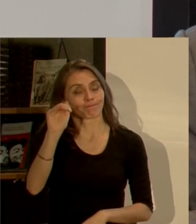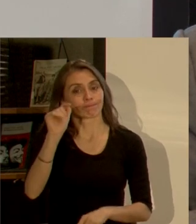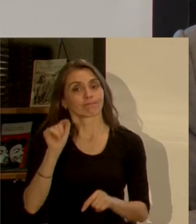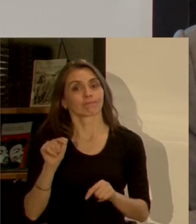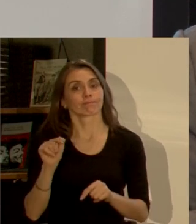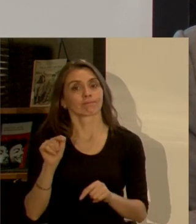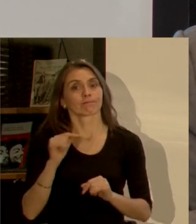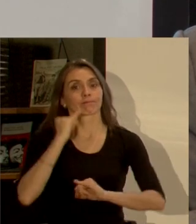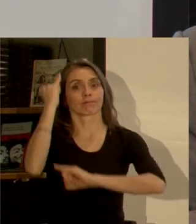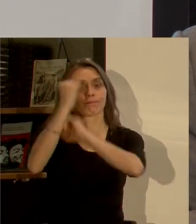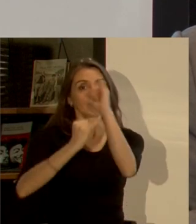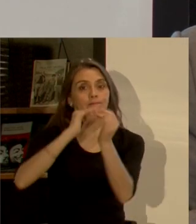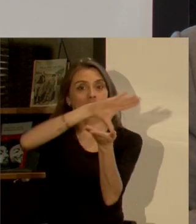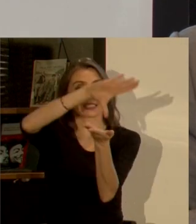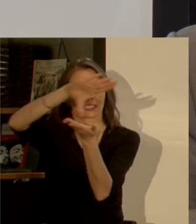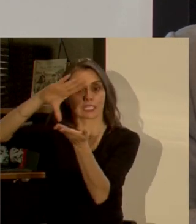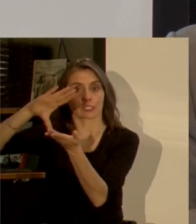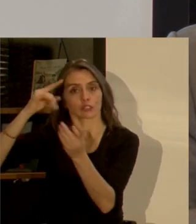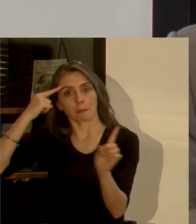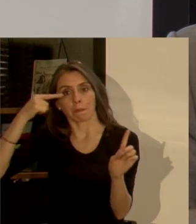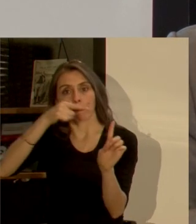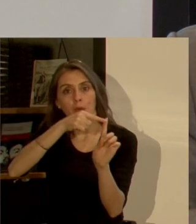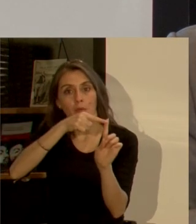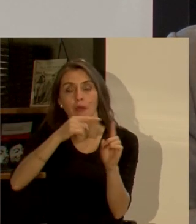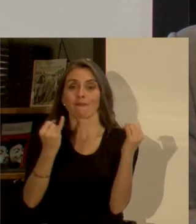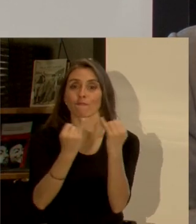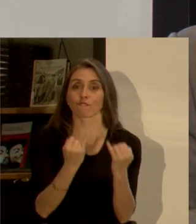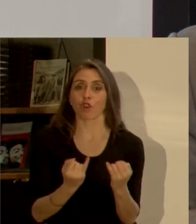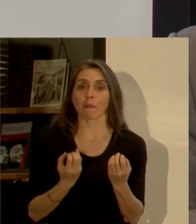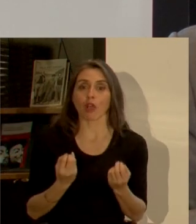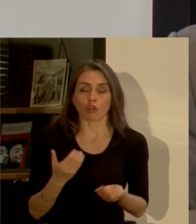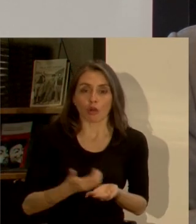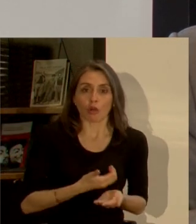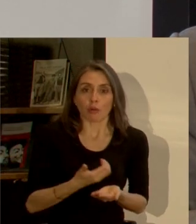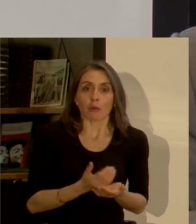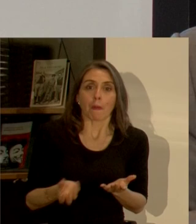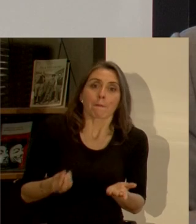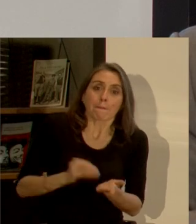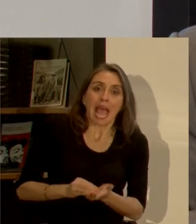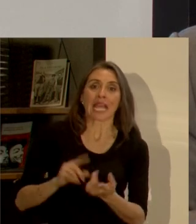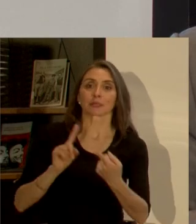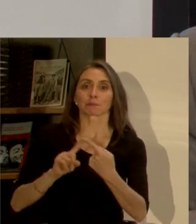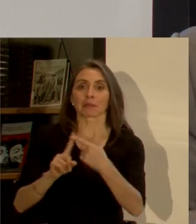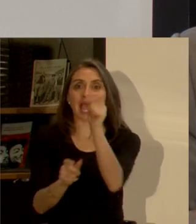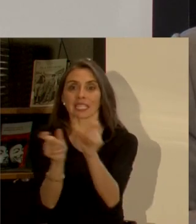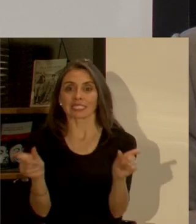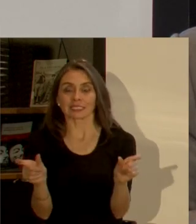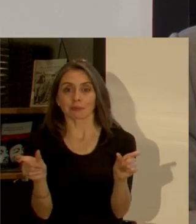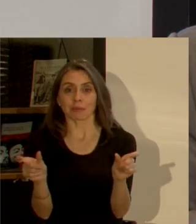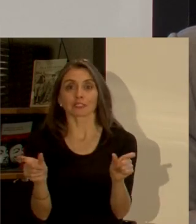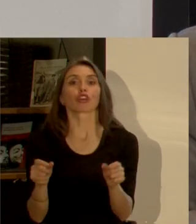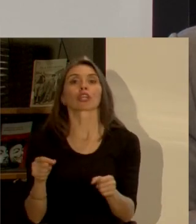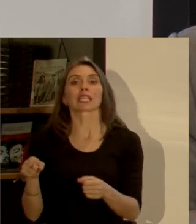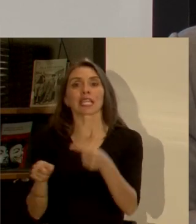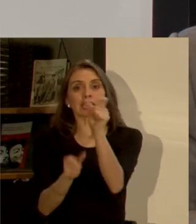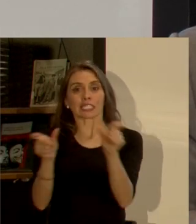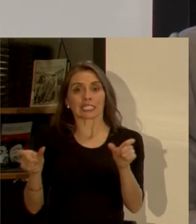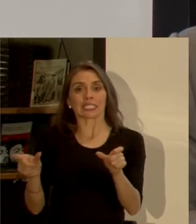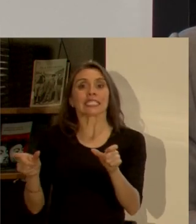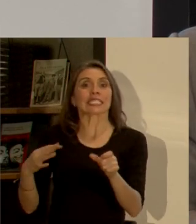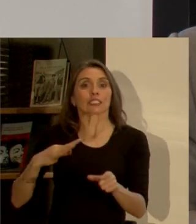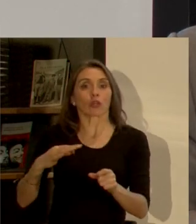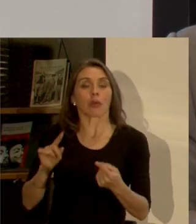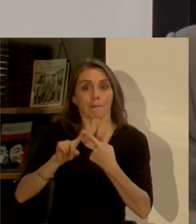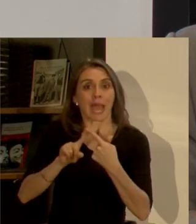incluso a nivel internacional ahí está el acento una forma de generar más participación e incidente en la sociedad civil o de los ciudadanos